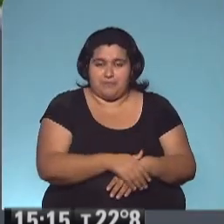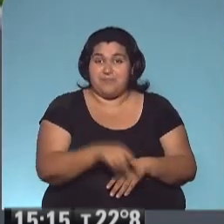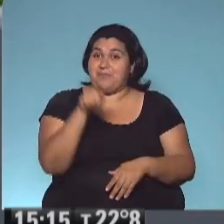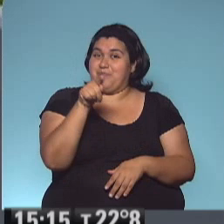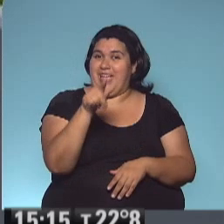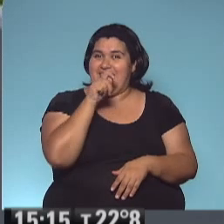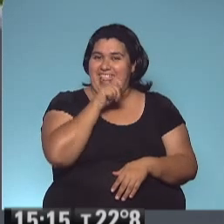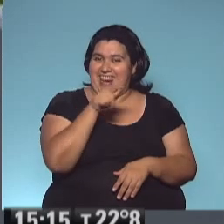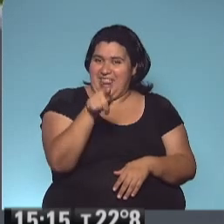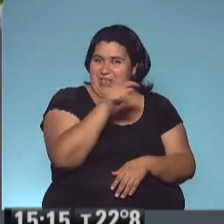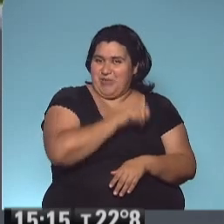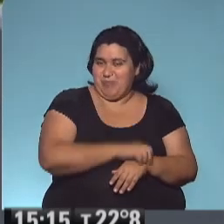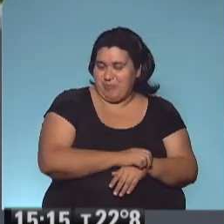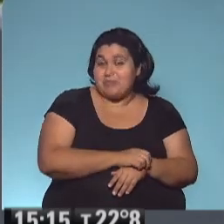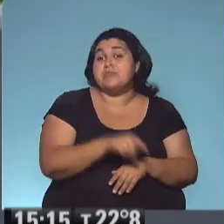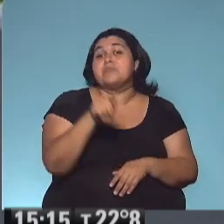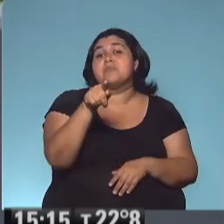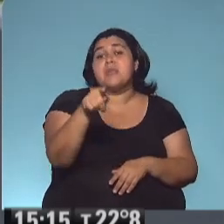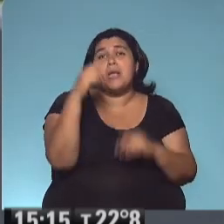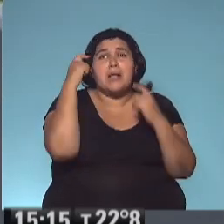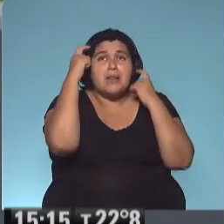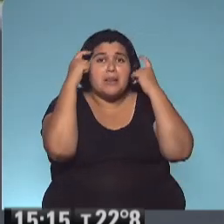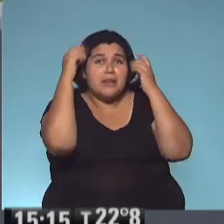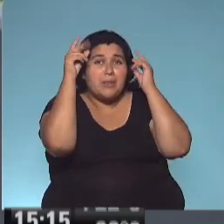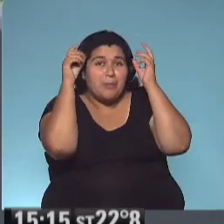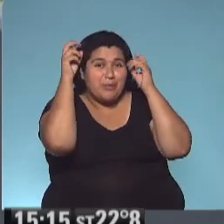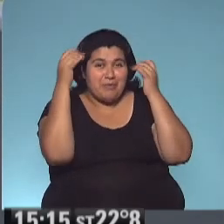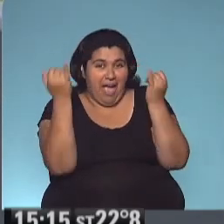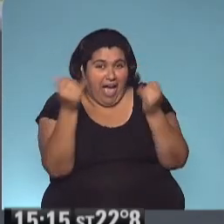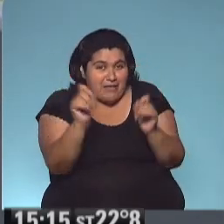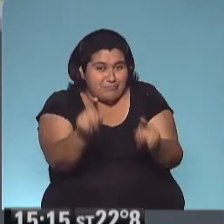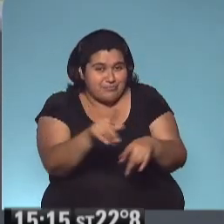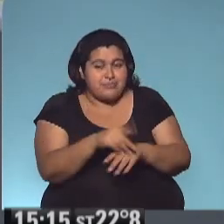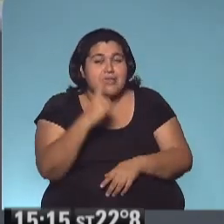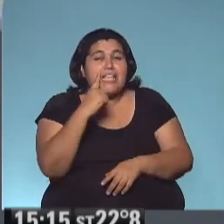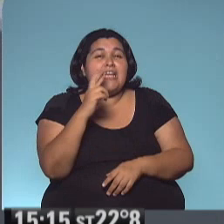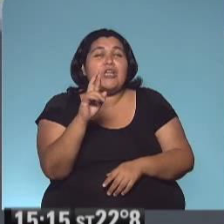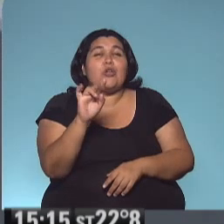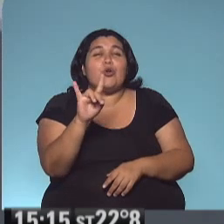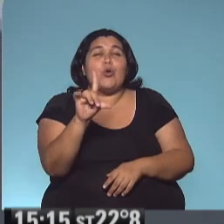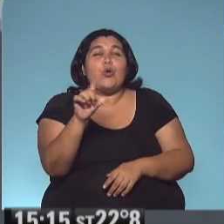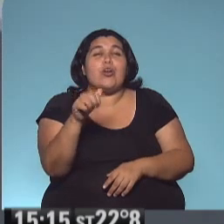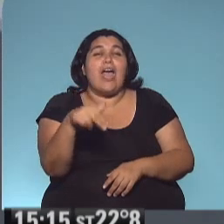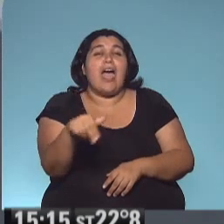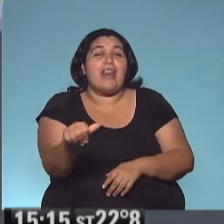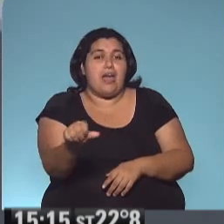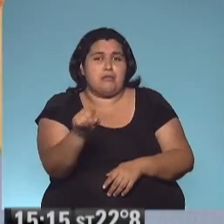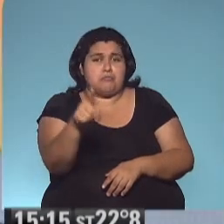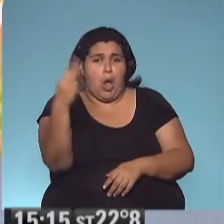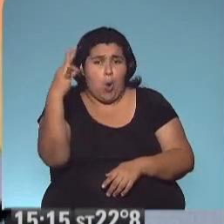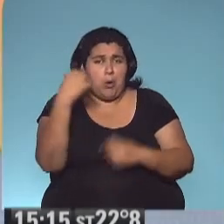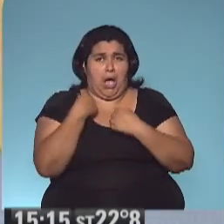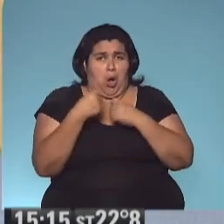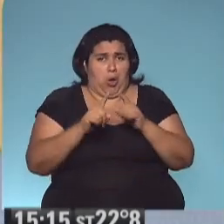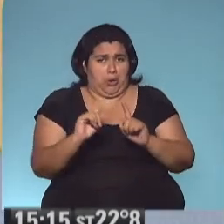está la nena. ¿La ven? Es esa de rulitos en la cabeza. Irulana. Es la única que no corre.